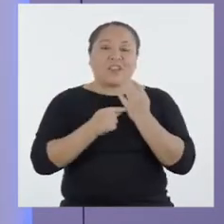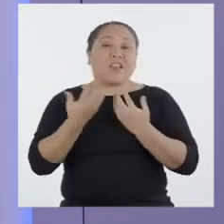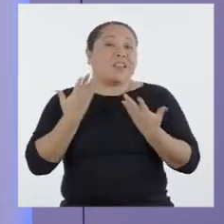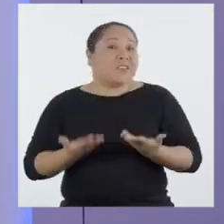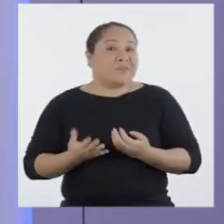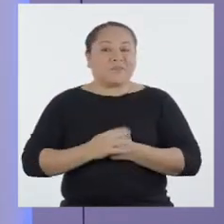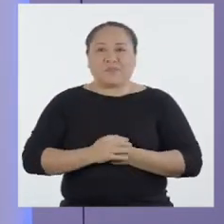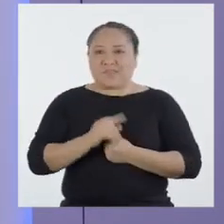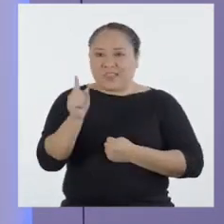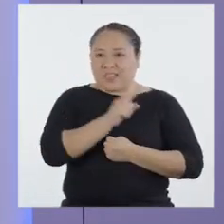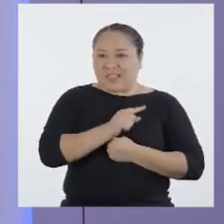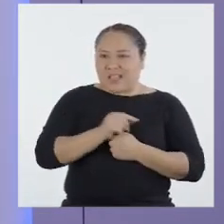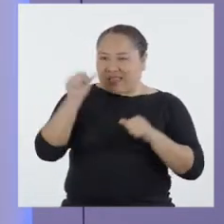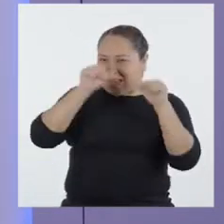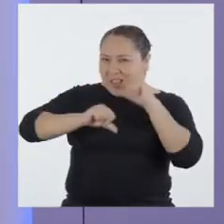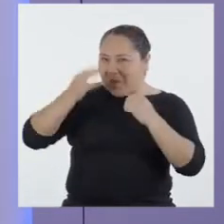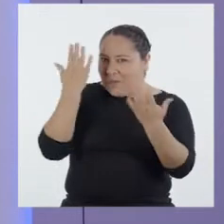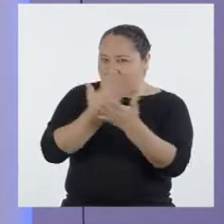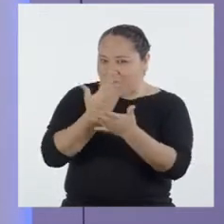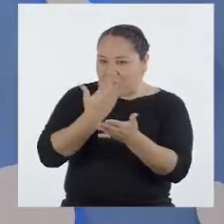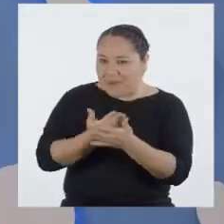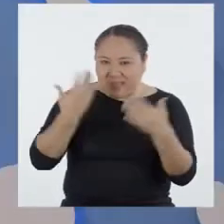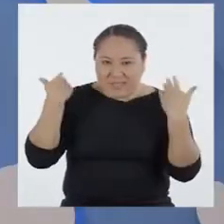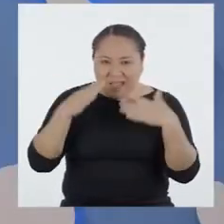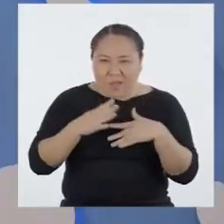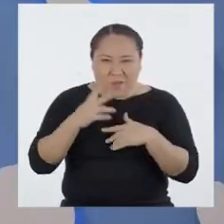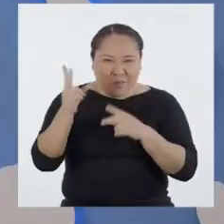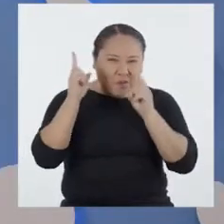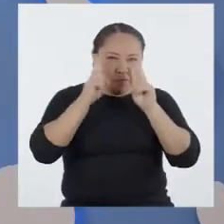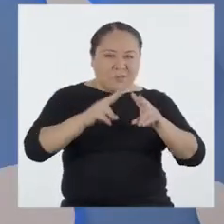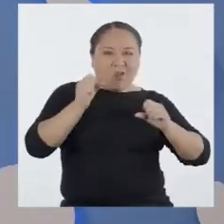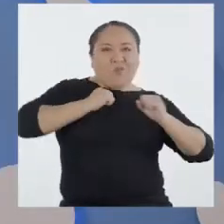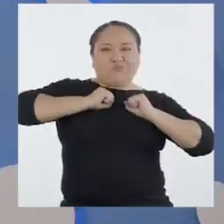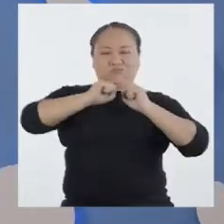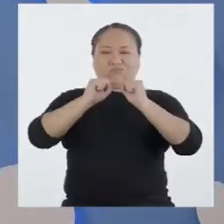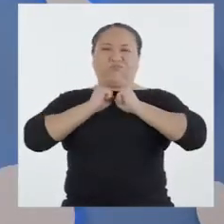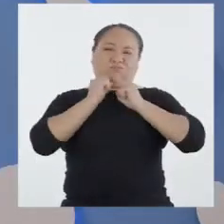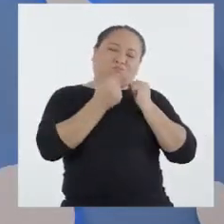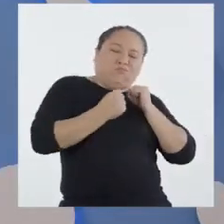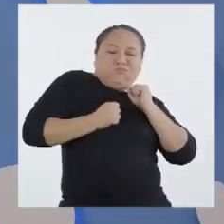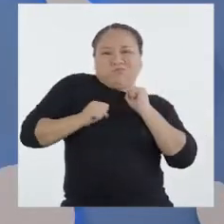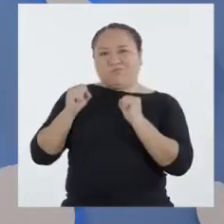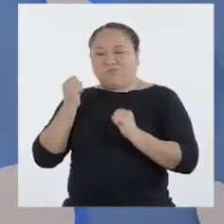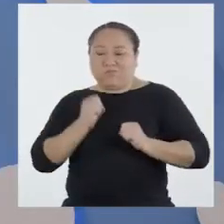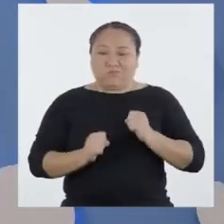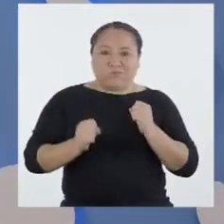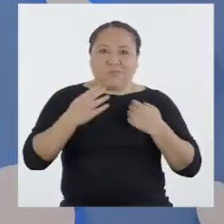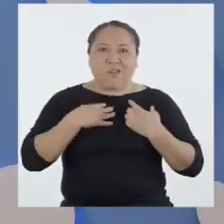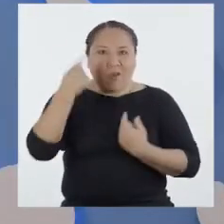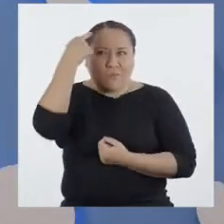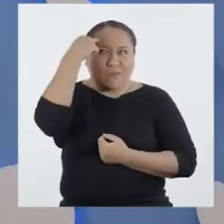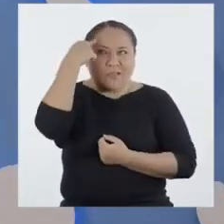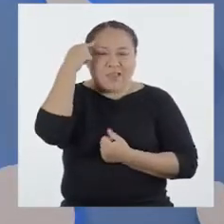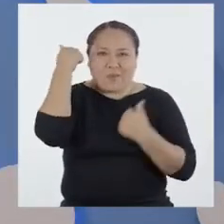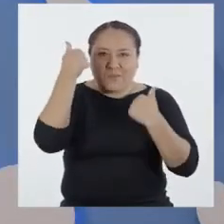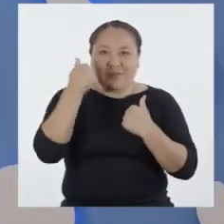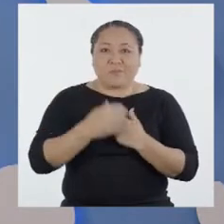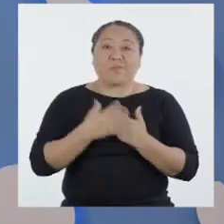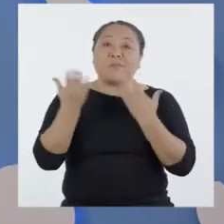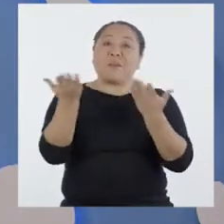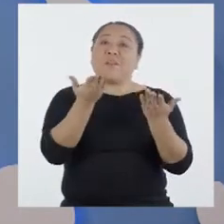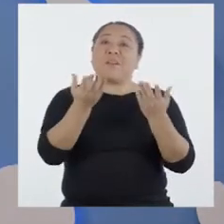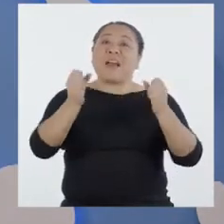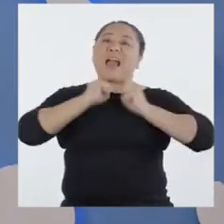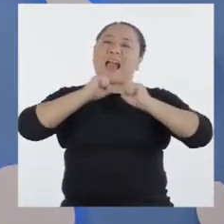Así que, como está científicamente comprobado, vamos a mover el cuerpo para activar la mente. ¡Vamos